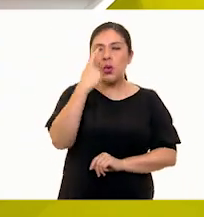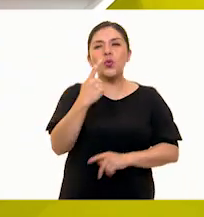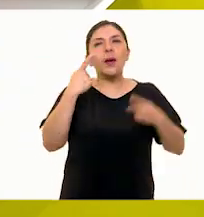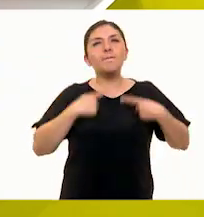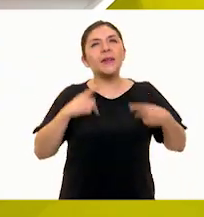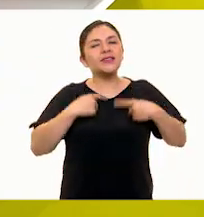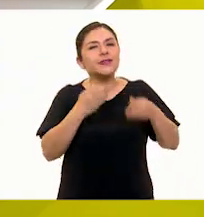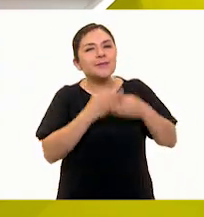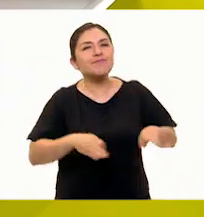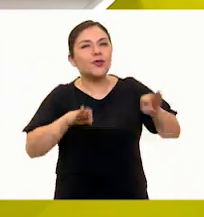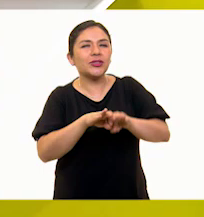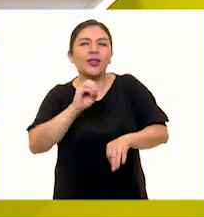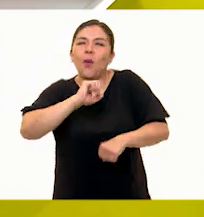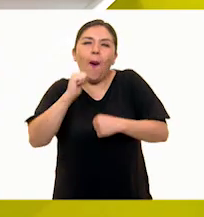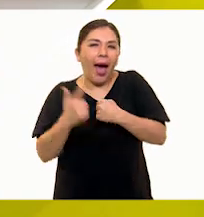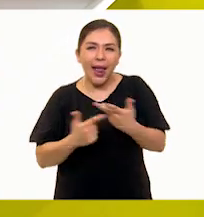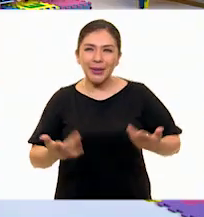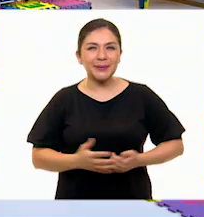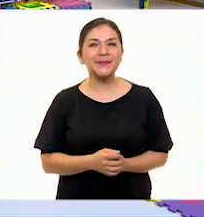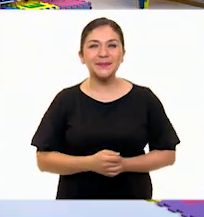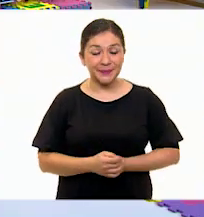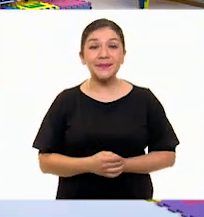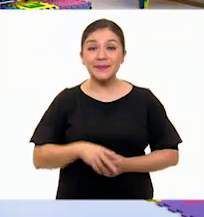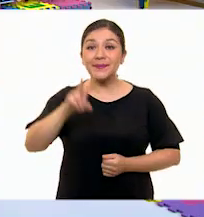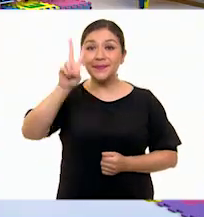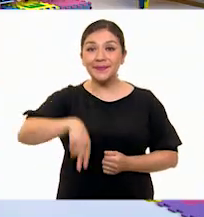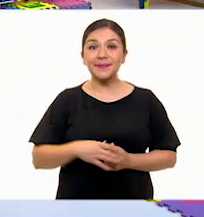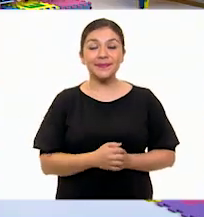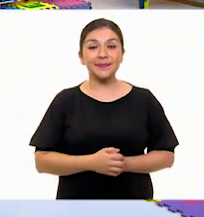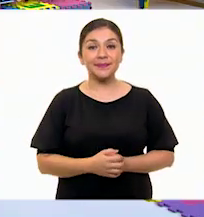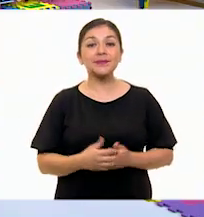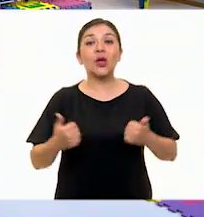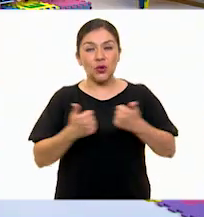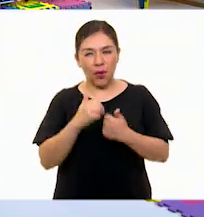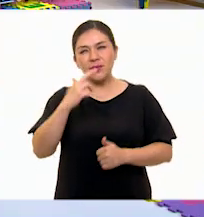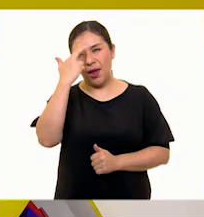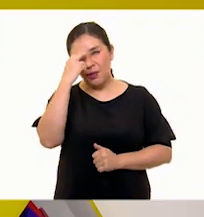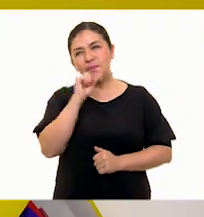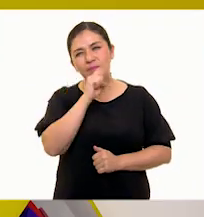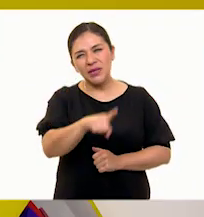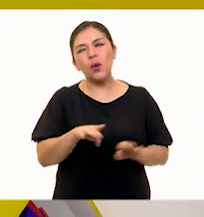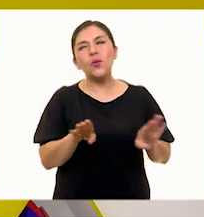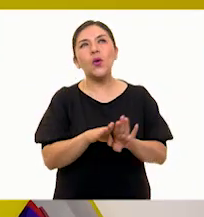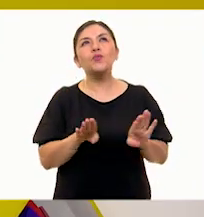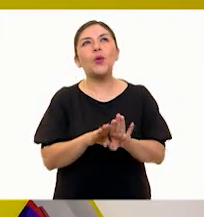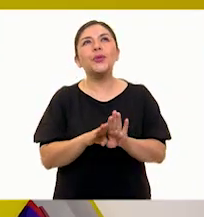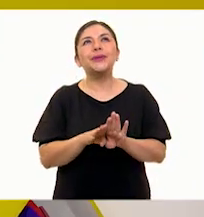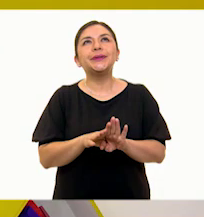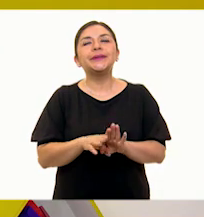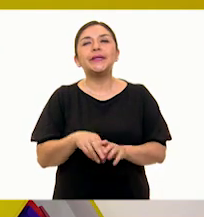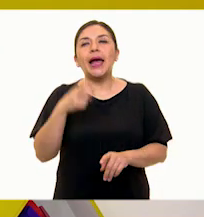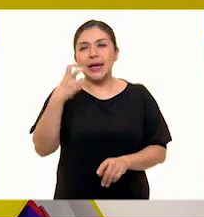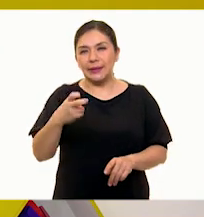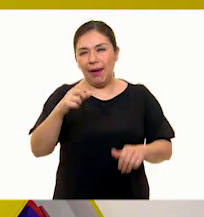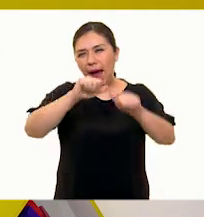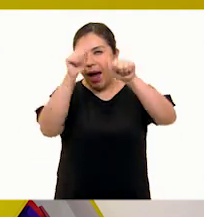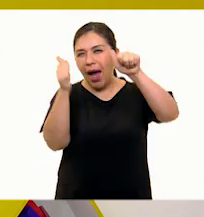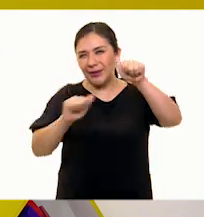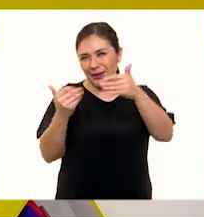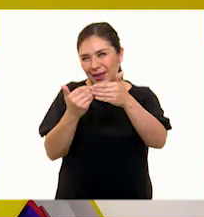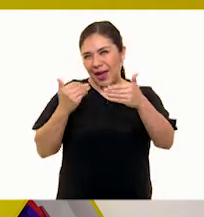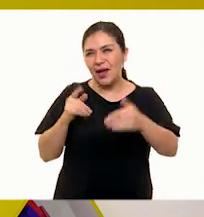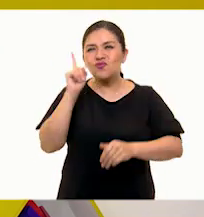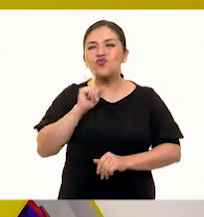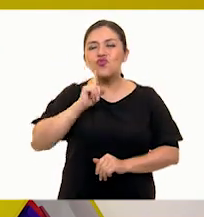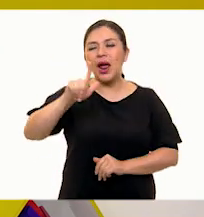cercano a nosotros. Así es. Recordando un poquito al artista que comentamos, a